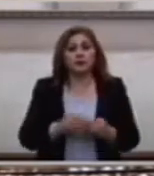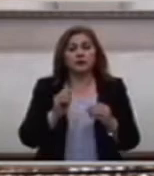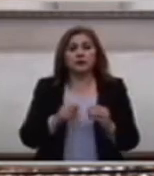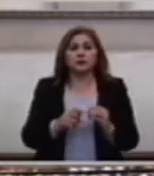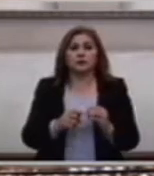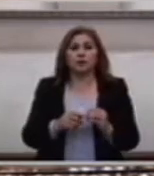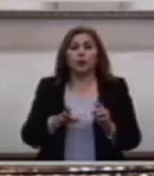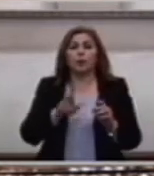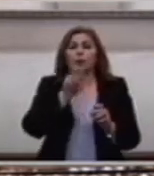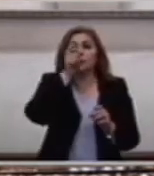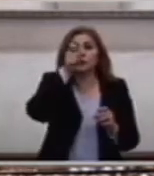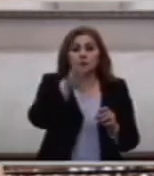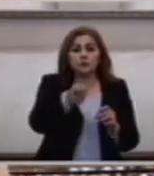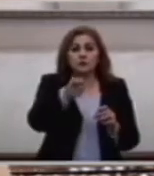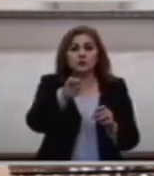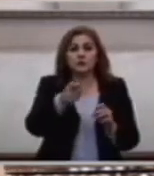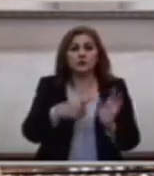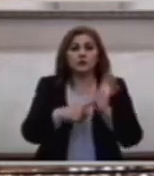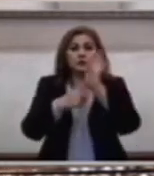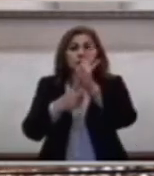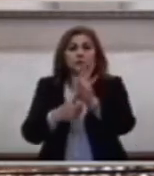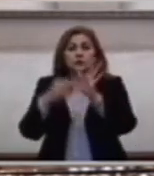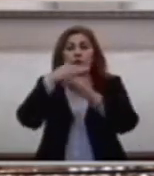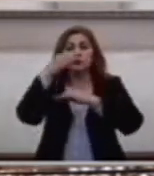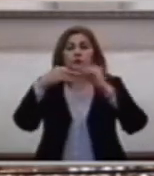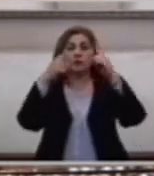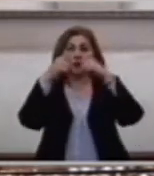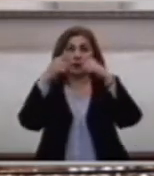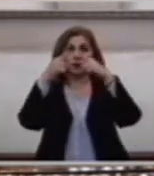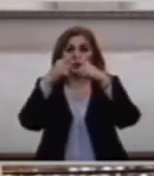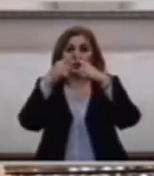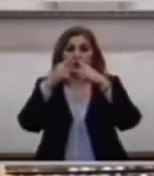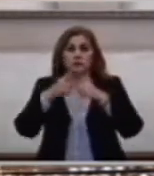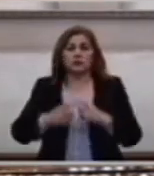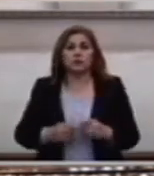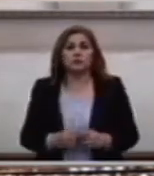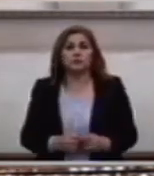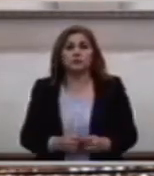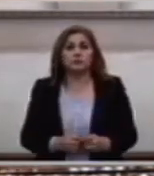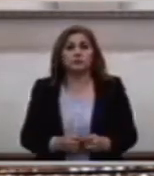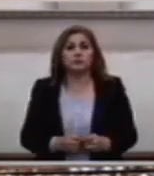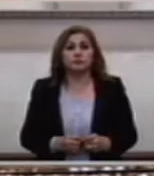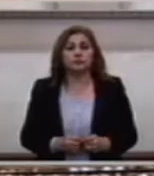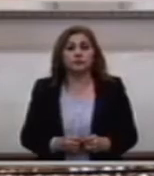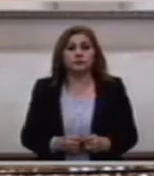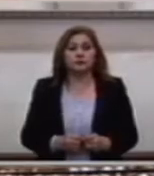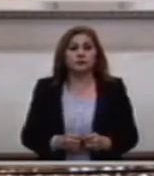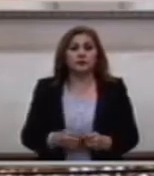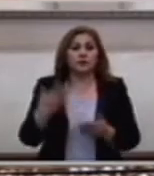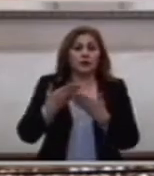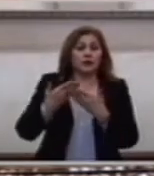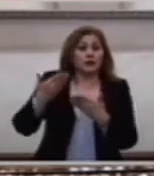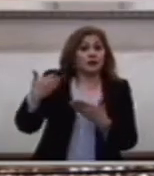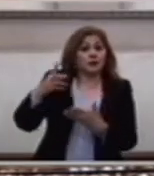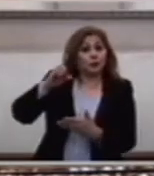símbolo De toda la Iglesia Hace ocho días